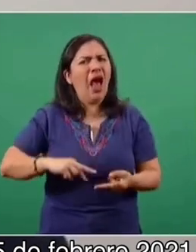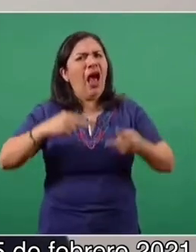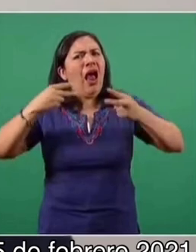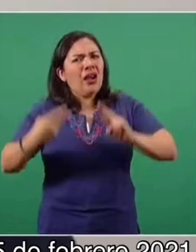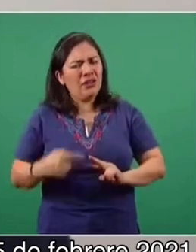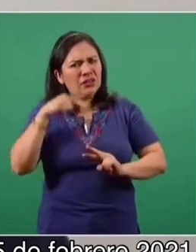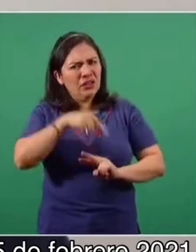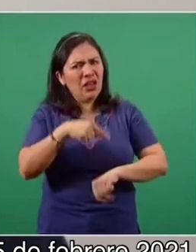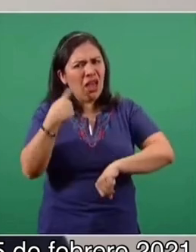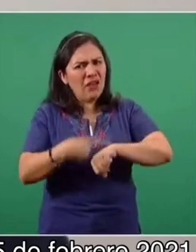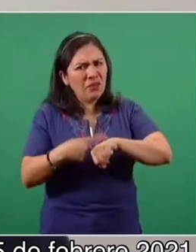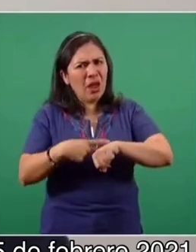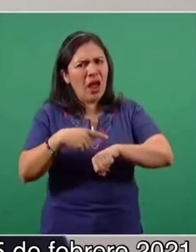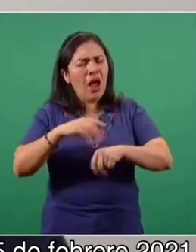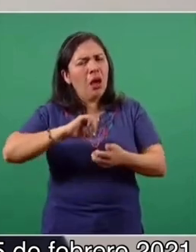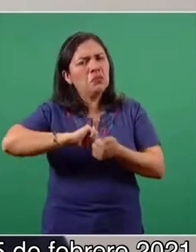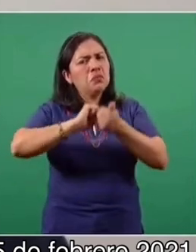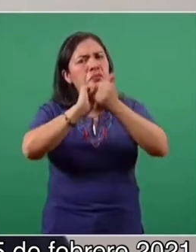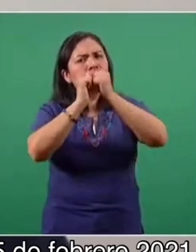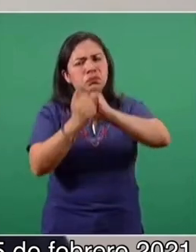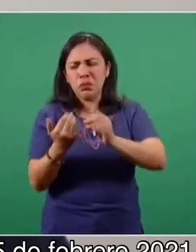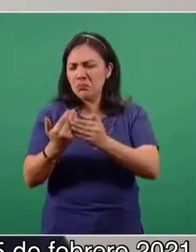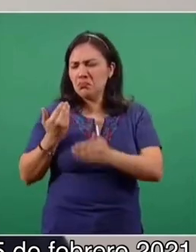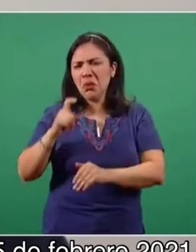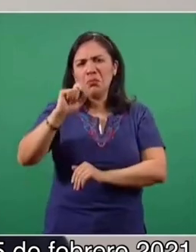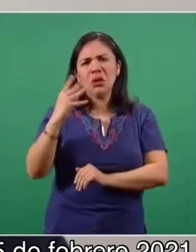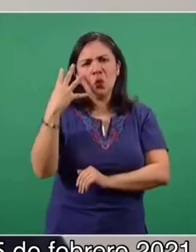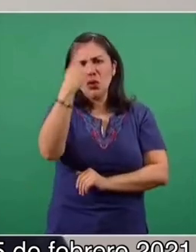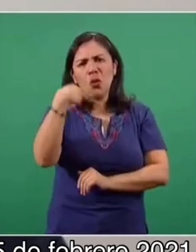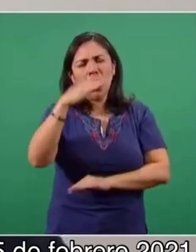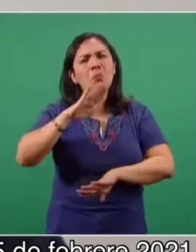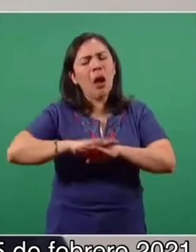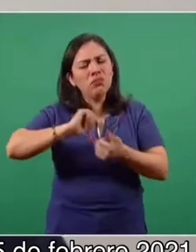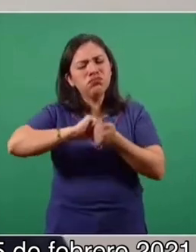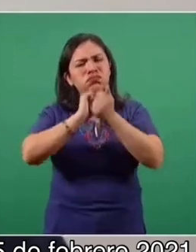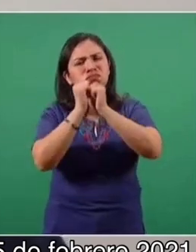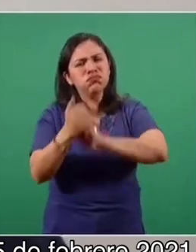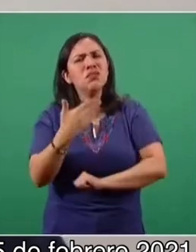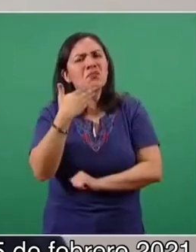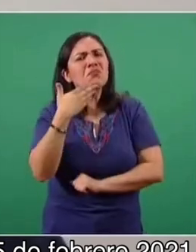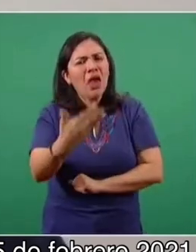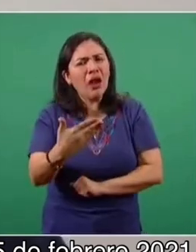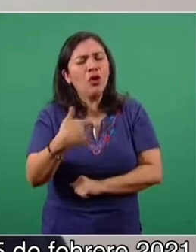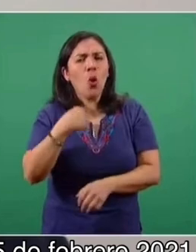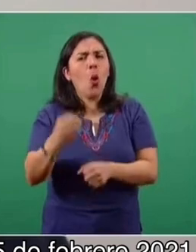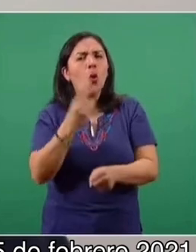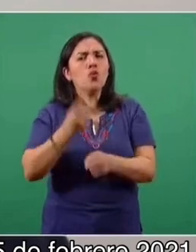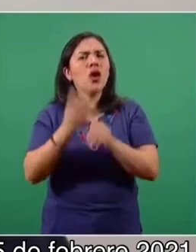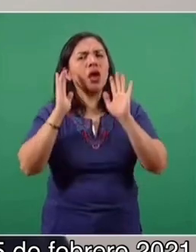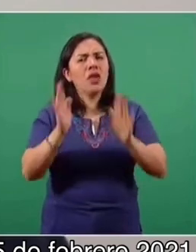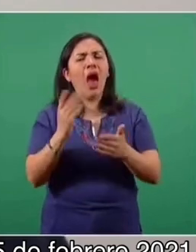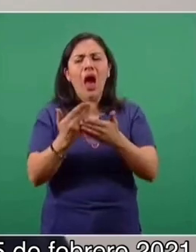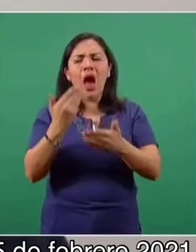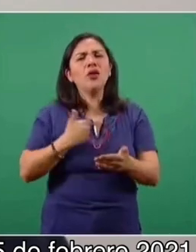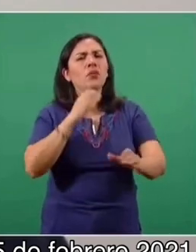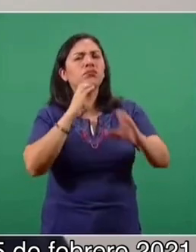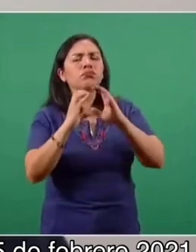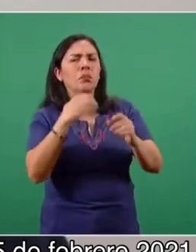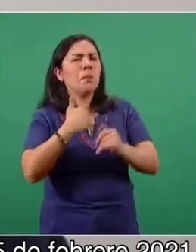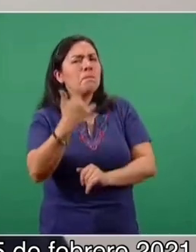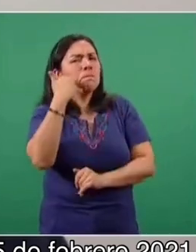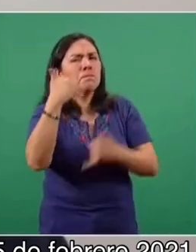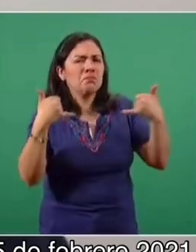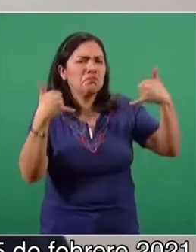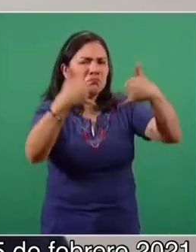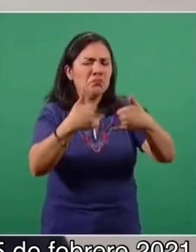la evolución en las últimas 24 horas ha sido favorable, tuvimos la oportunidad de cruzar comunicación directa